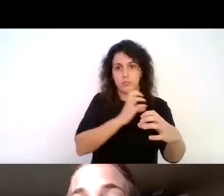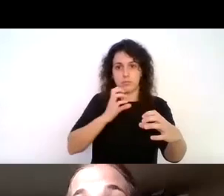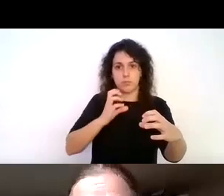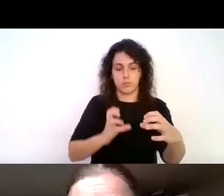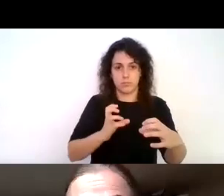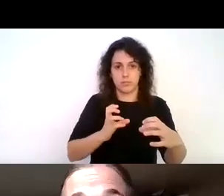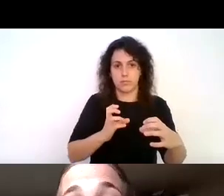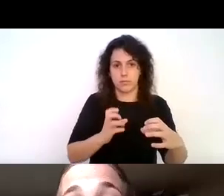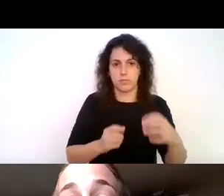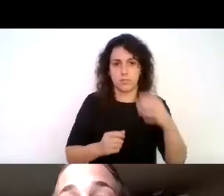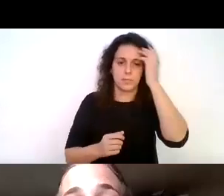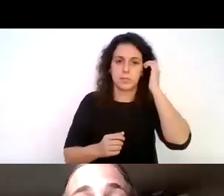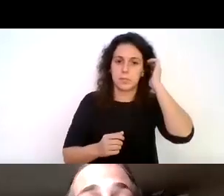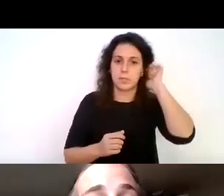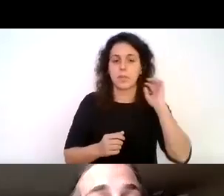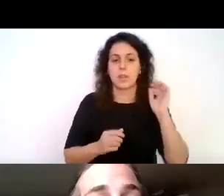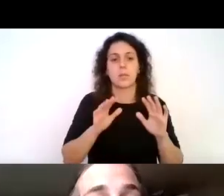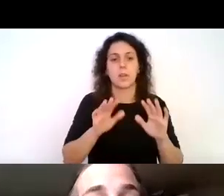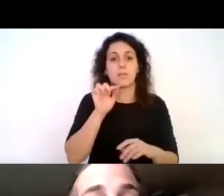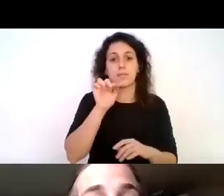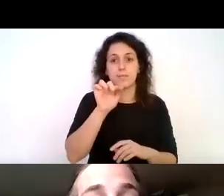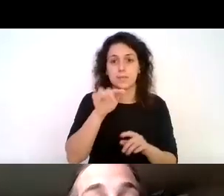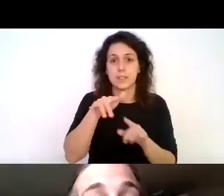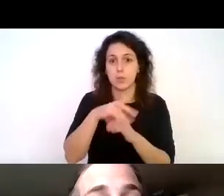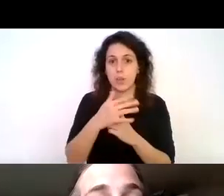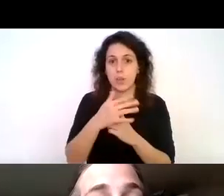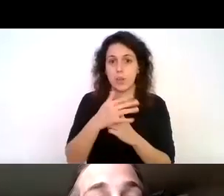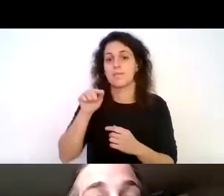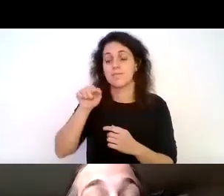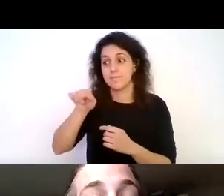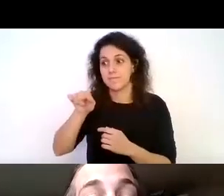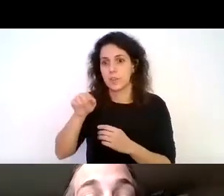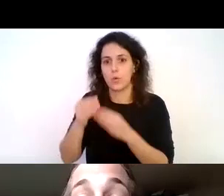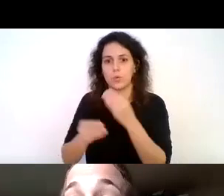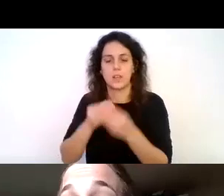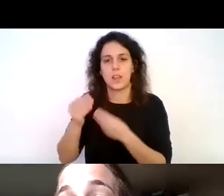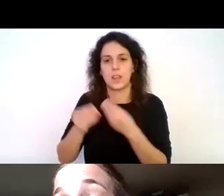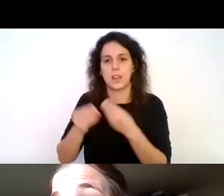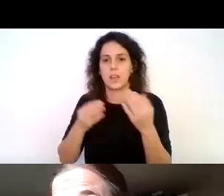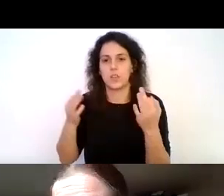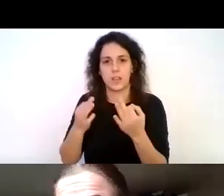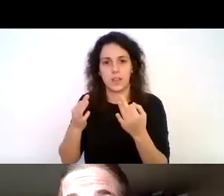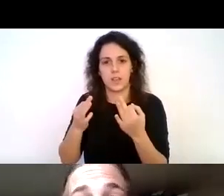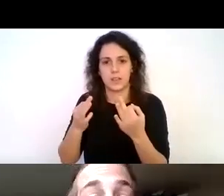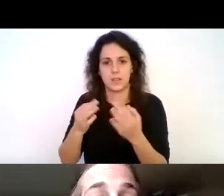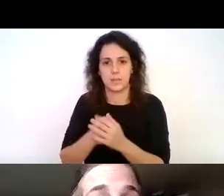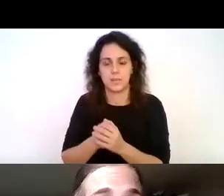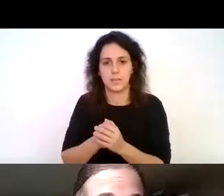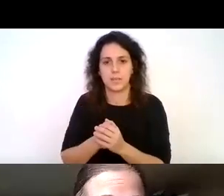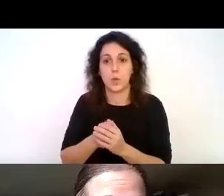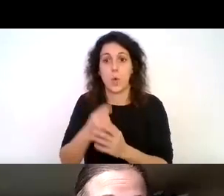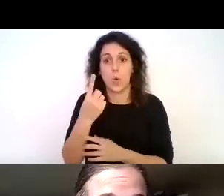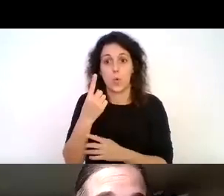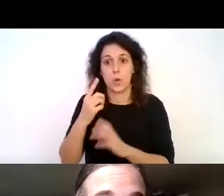pero en este caso Will the World estuvieron utilizando entonces la joelet que es una unirrueda